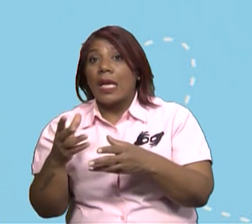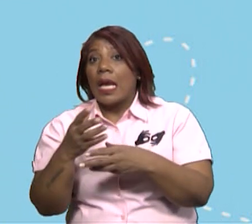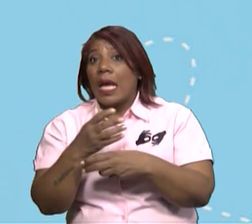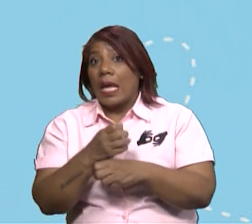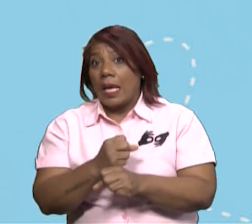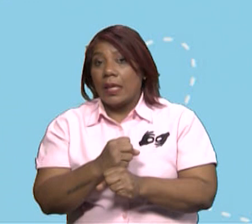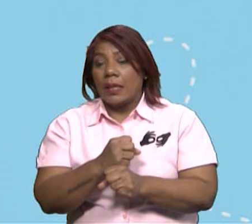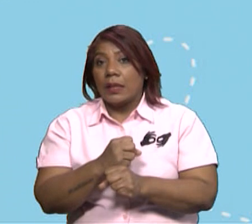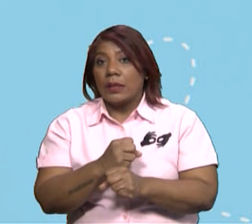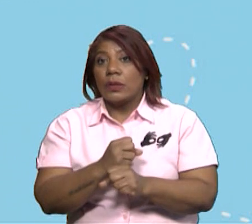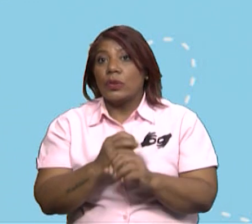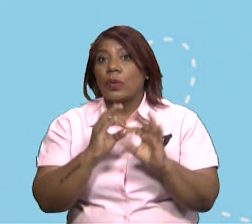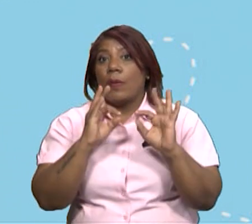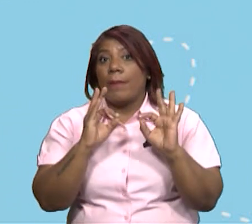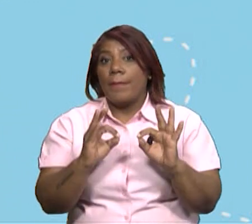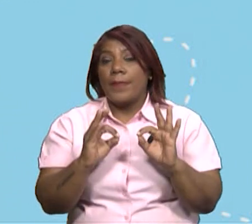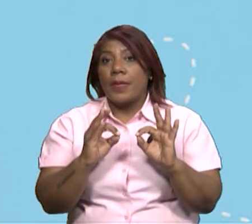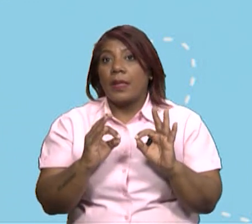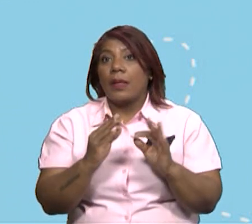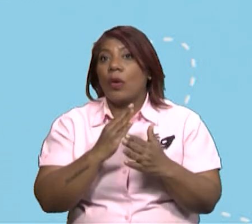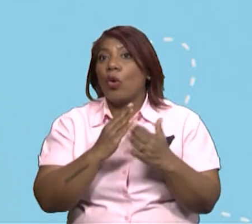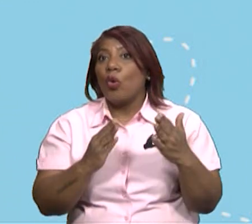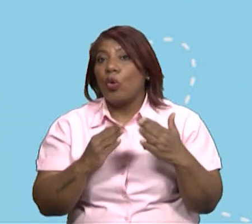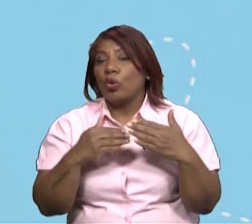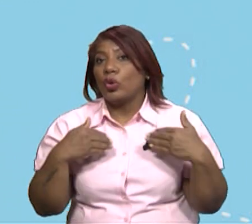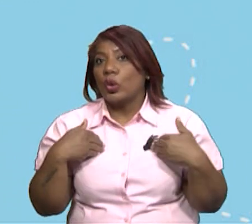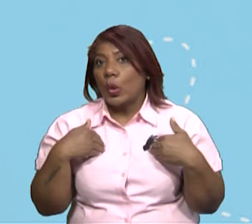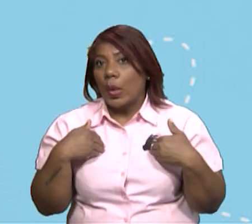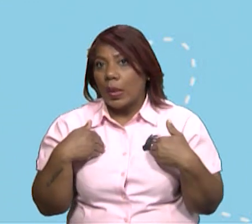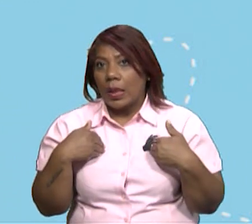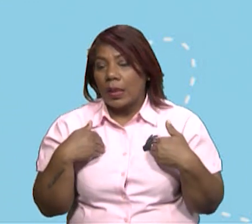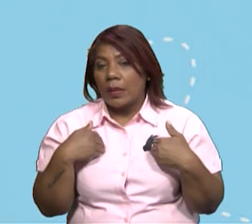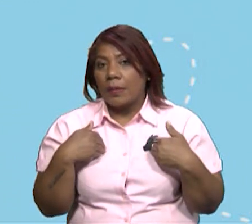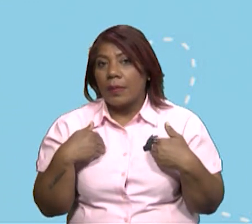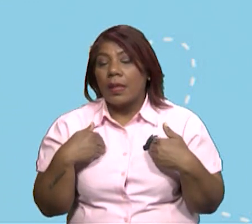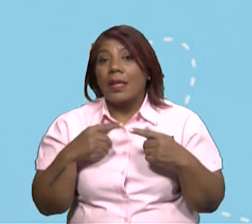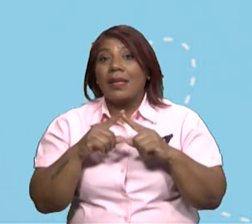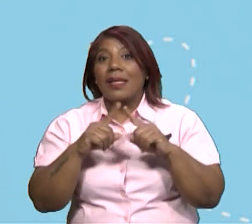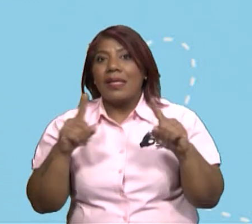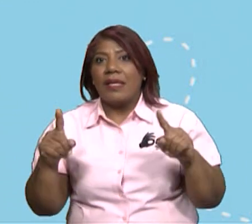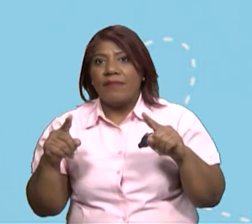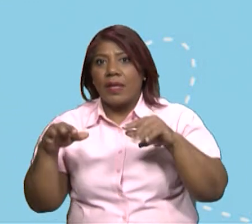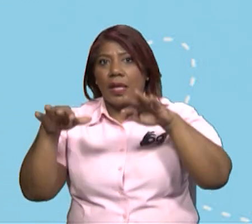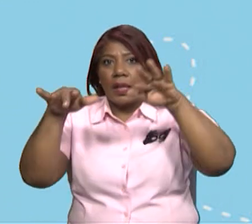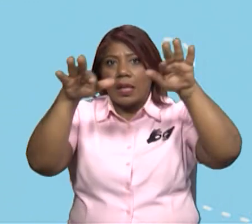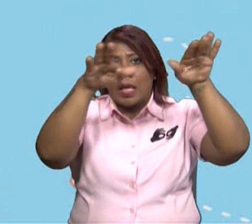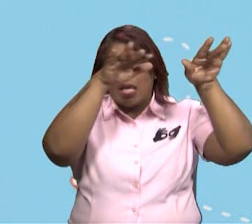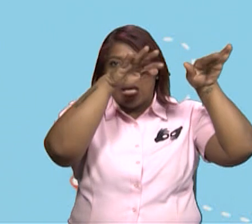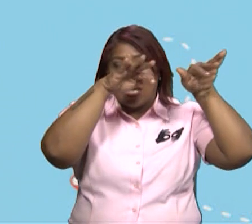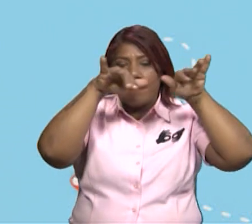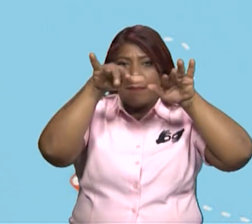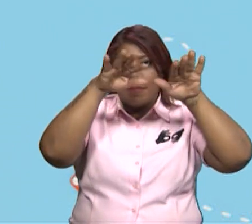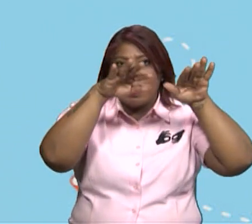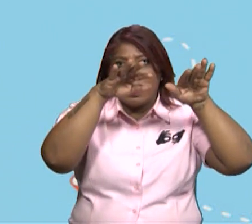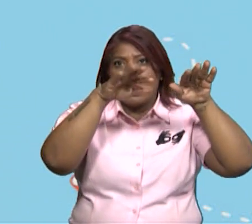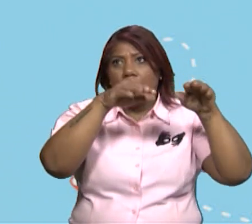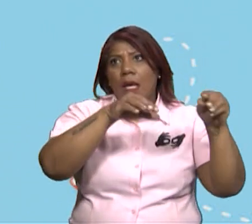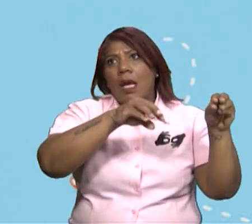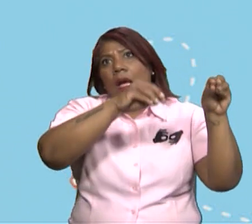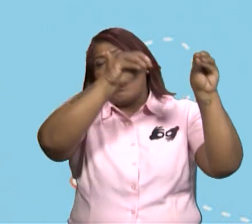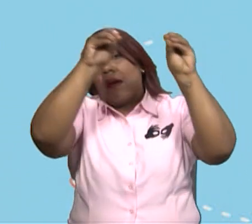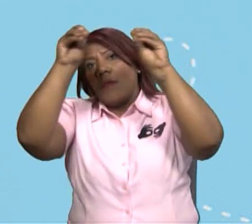no, un gran número de especies no nativas en los ecosistemas. Las especies introducidas, por lo general,